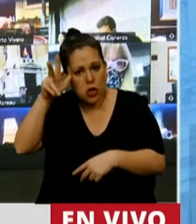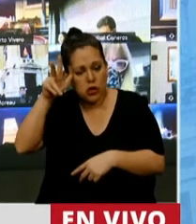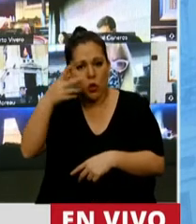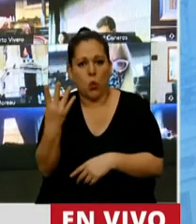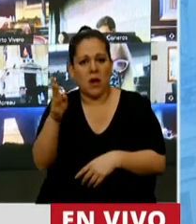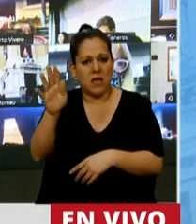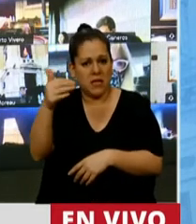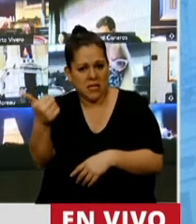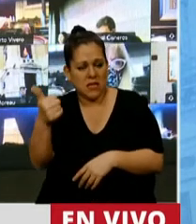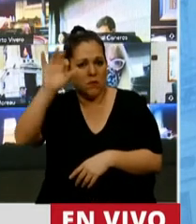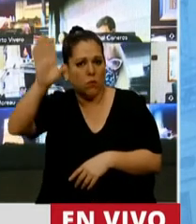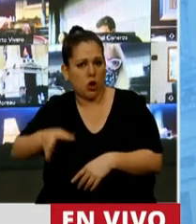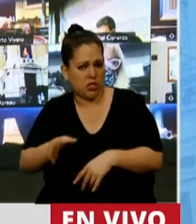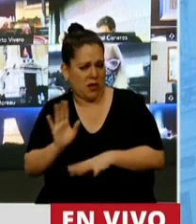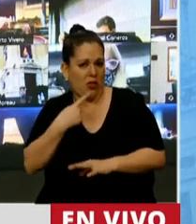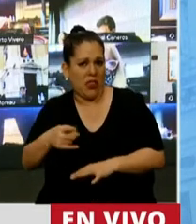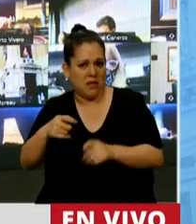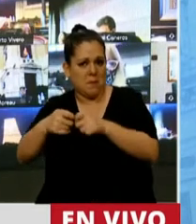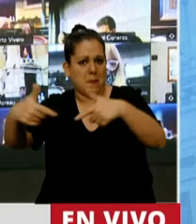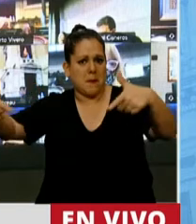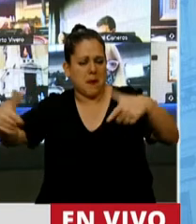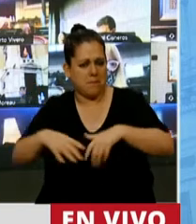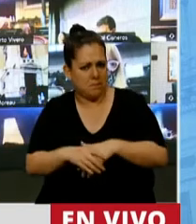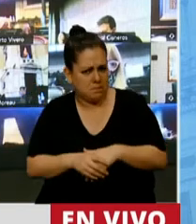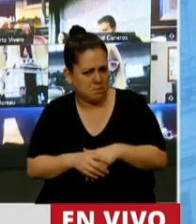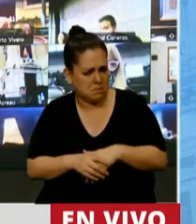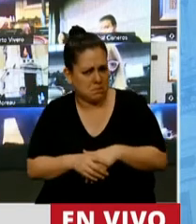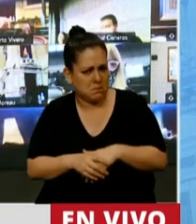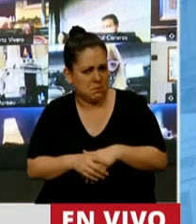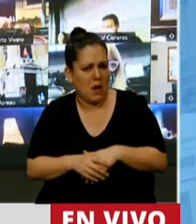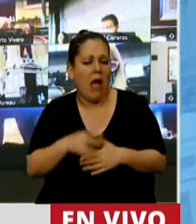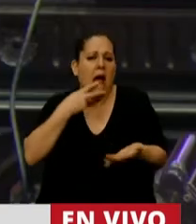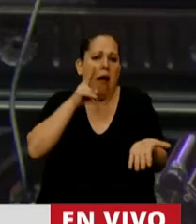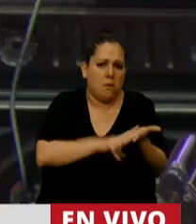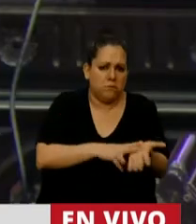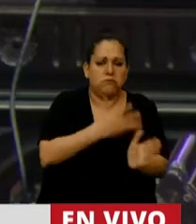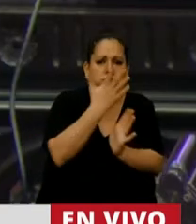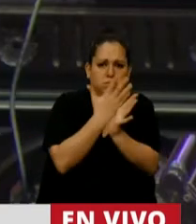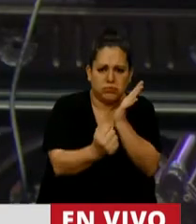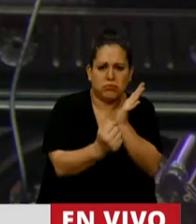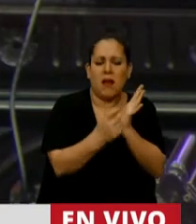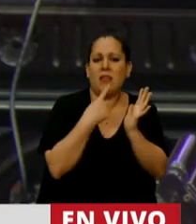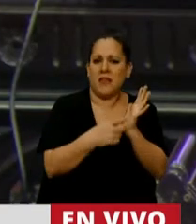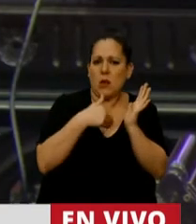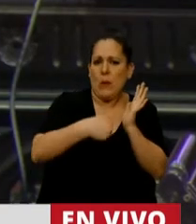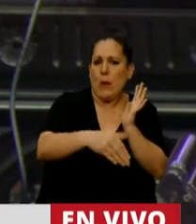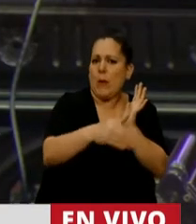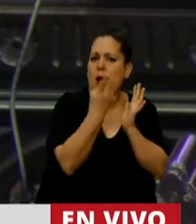% respectivamente. Cuando los aportes y contribuciones están previstos que crezcan